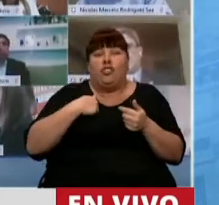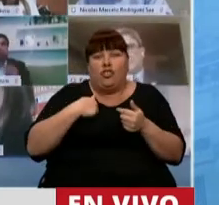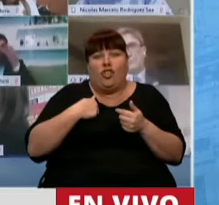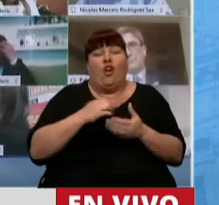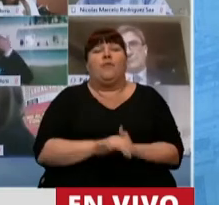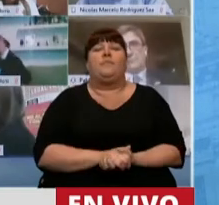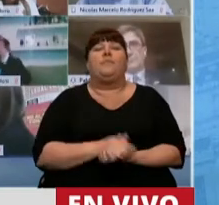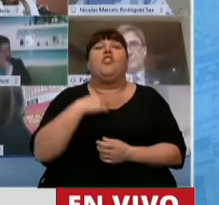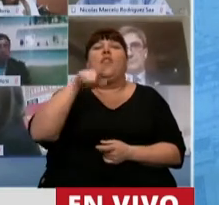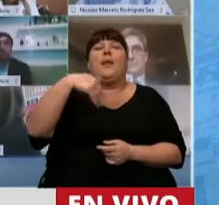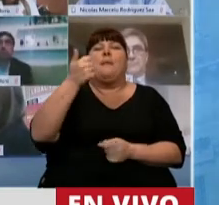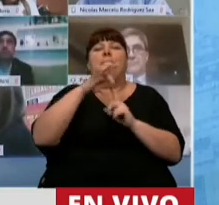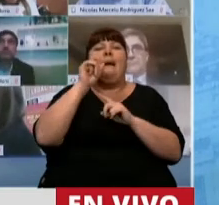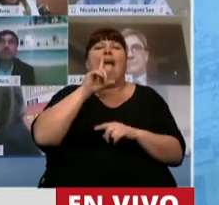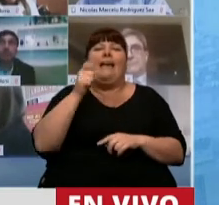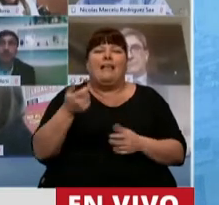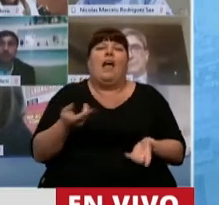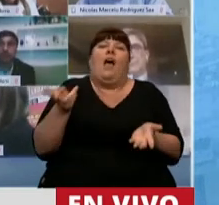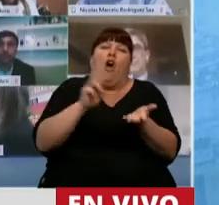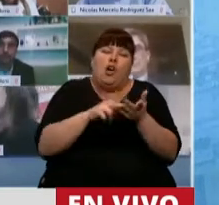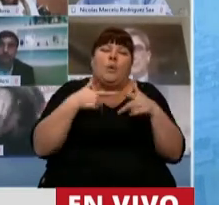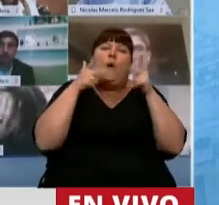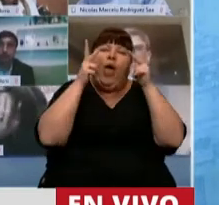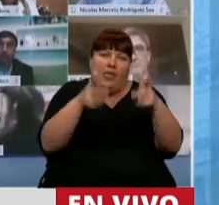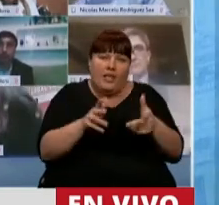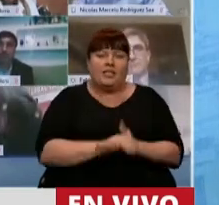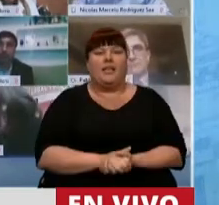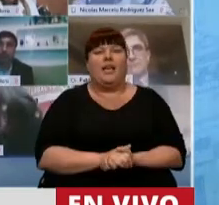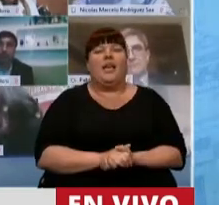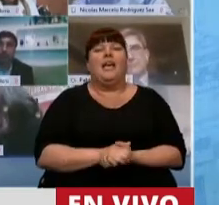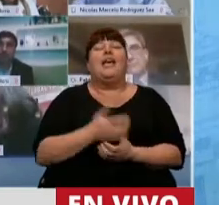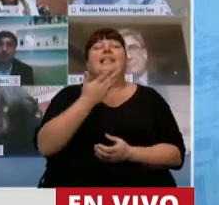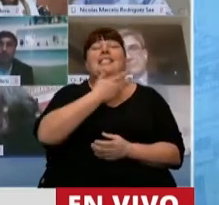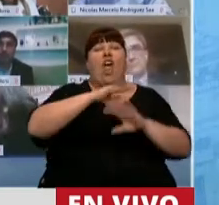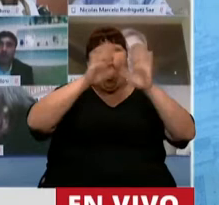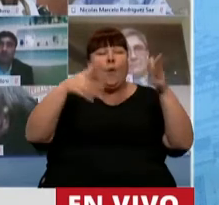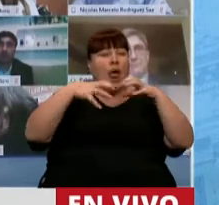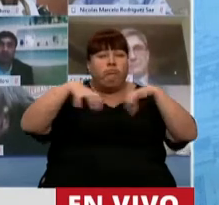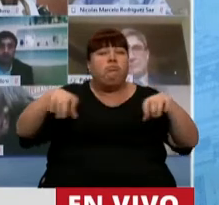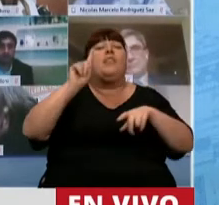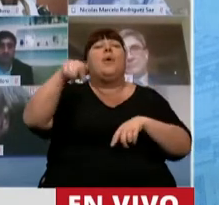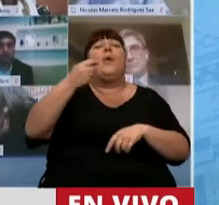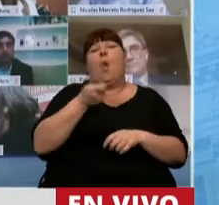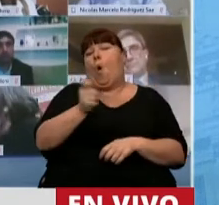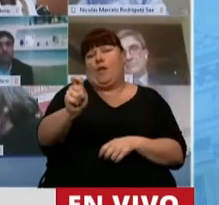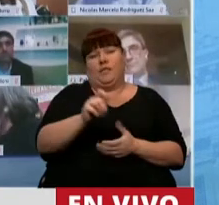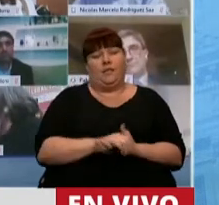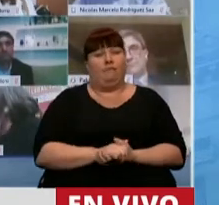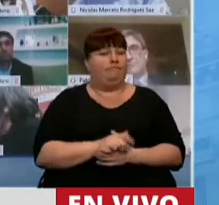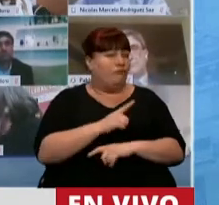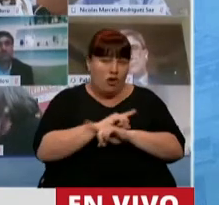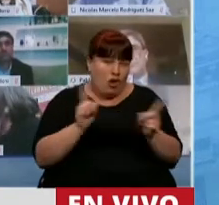de la maqueta y otra vez les tengo que decir que los quiebres institucionales terminan en la justicia, no